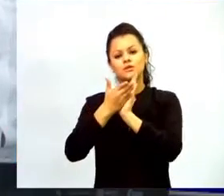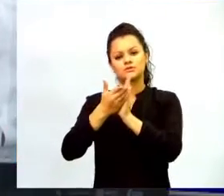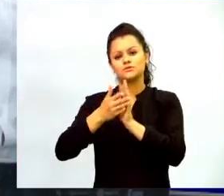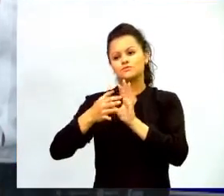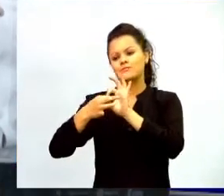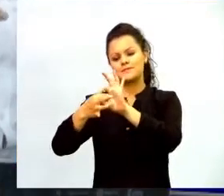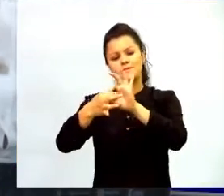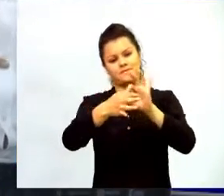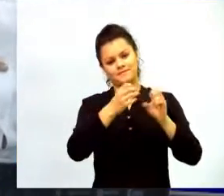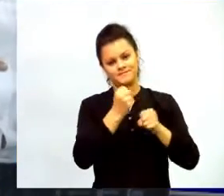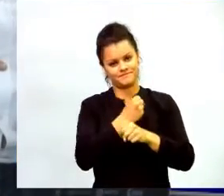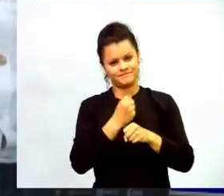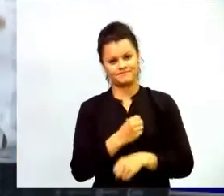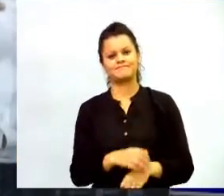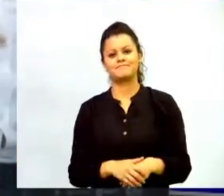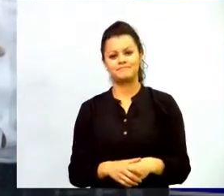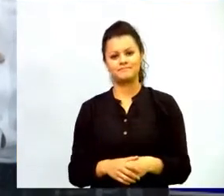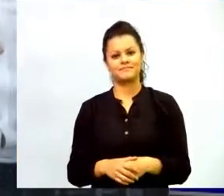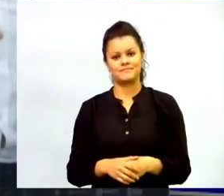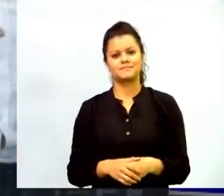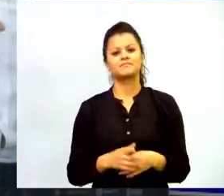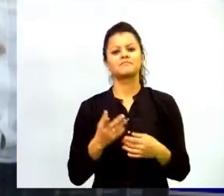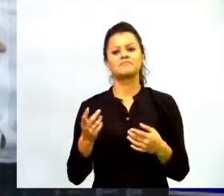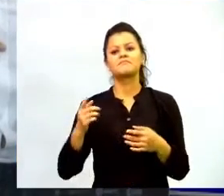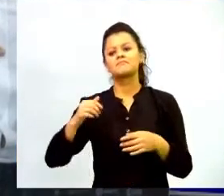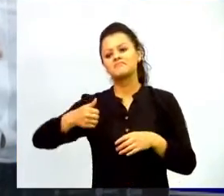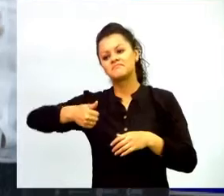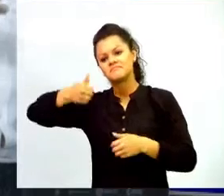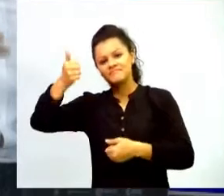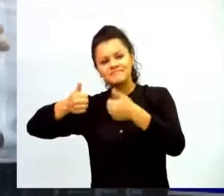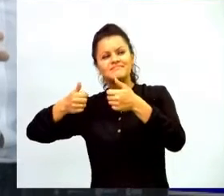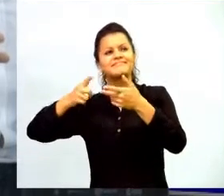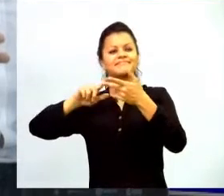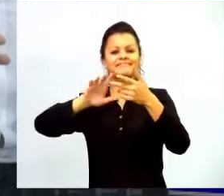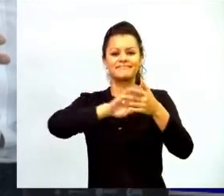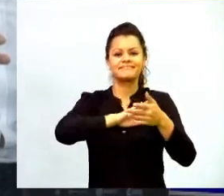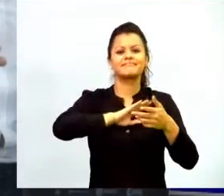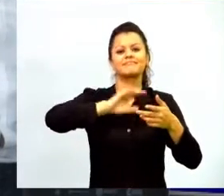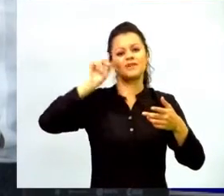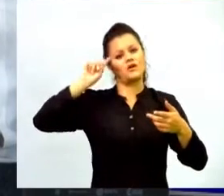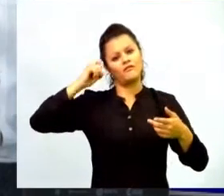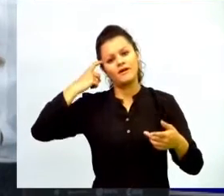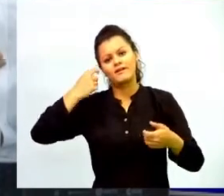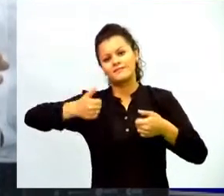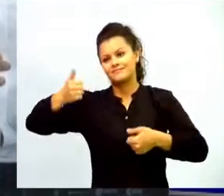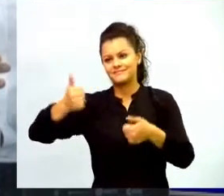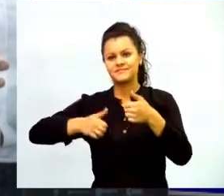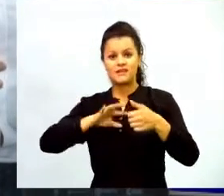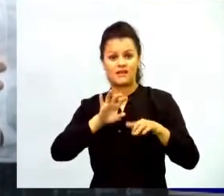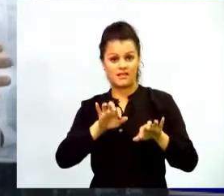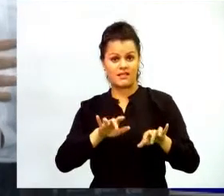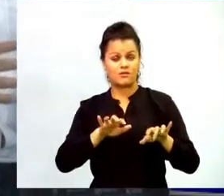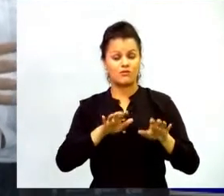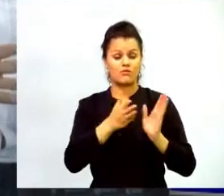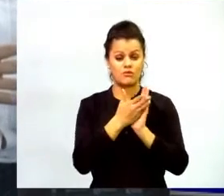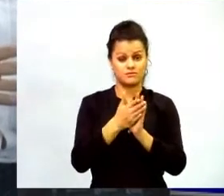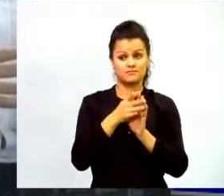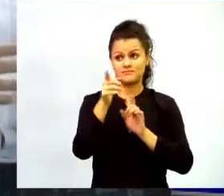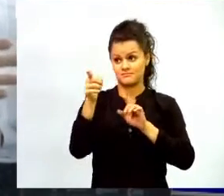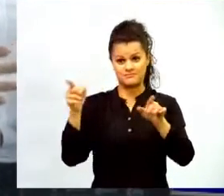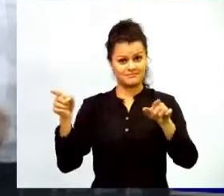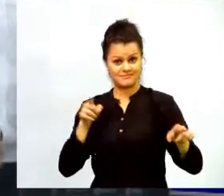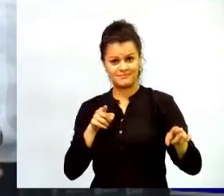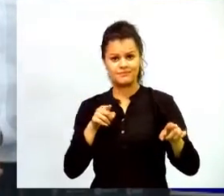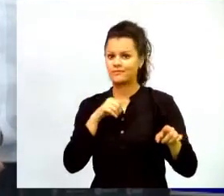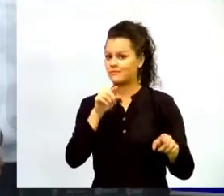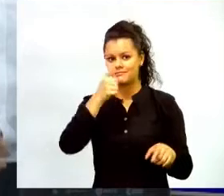importante de nuestros dirigentes de nuestros alcaldes de nuestros gobernadores de nuestros secretarios de educación ellos son la clave para poder articular